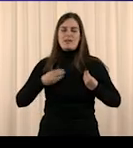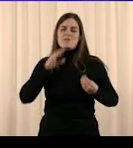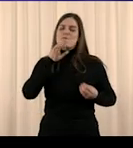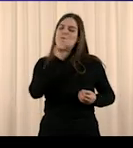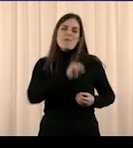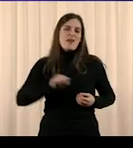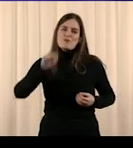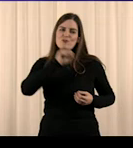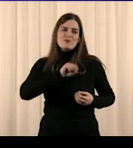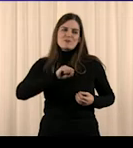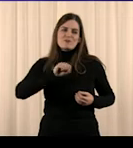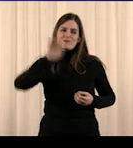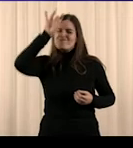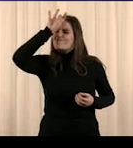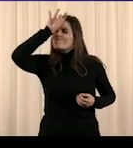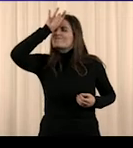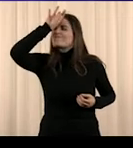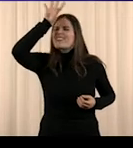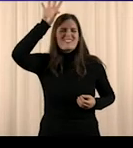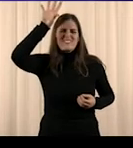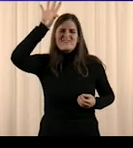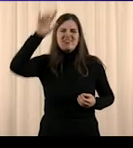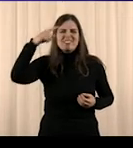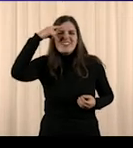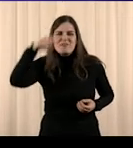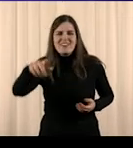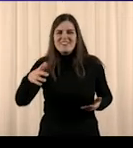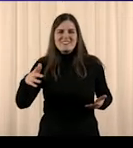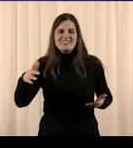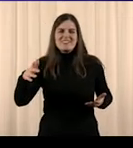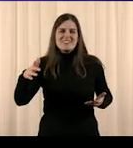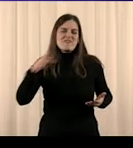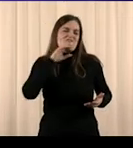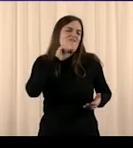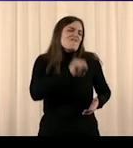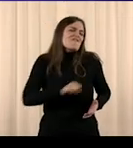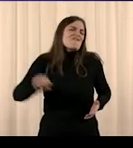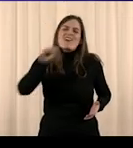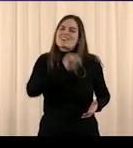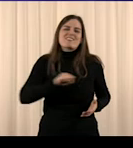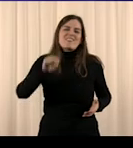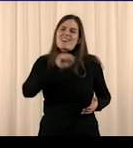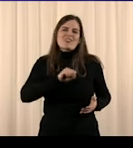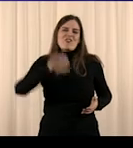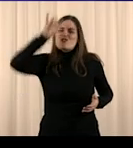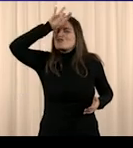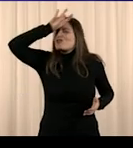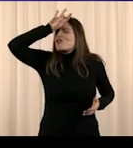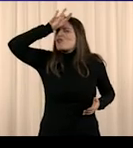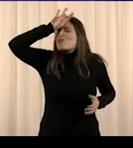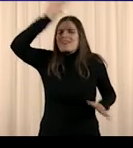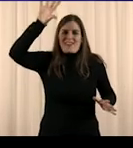¿Lo sabías? Es fantástico. Es sorprendente.